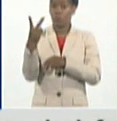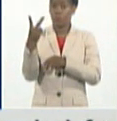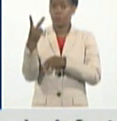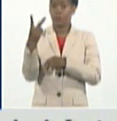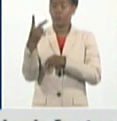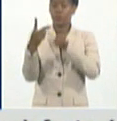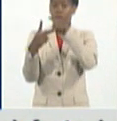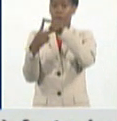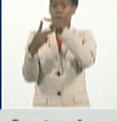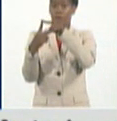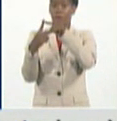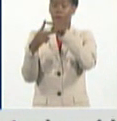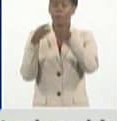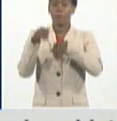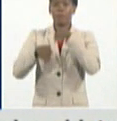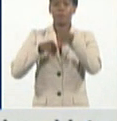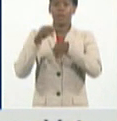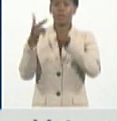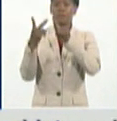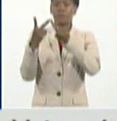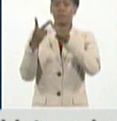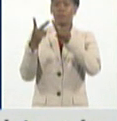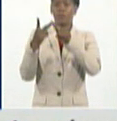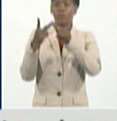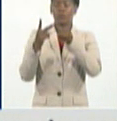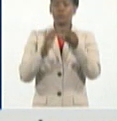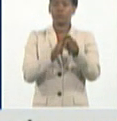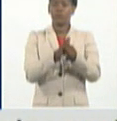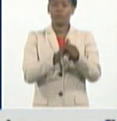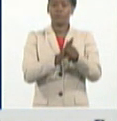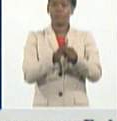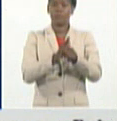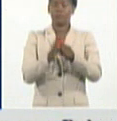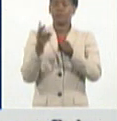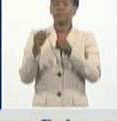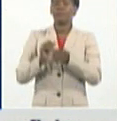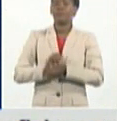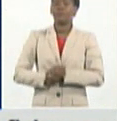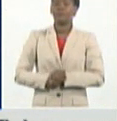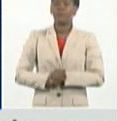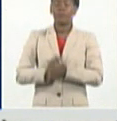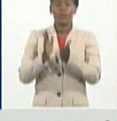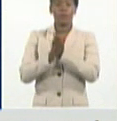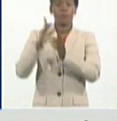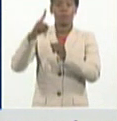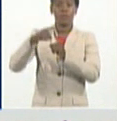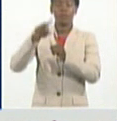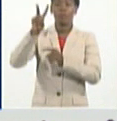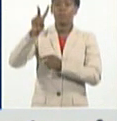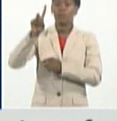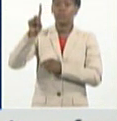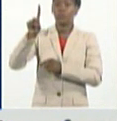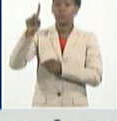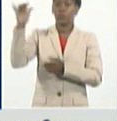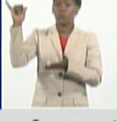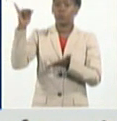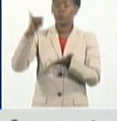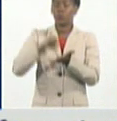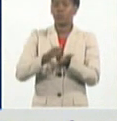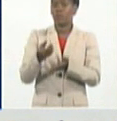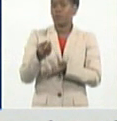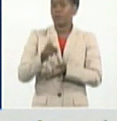municipio de Playa y 1 de Arroyo Naranjo. En la provincia de Matanzas se diagnostican 21 casos importados ayer,